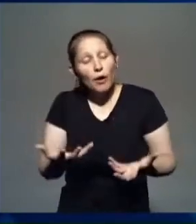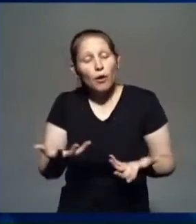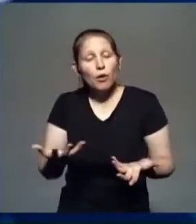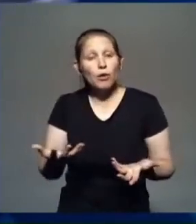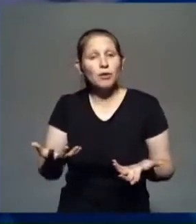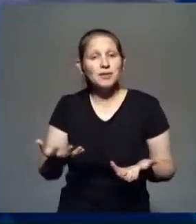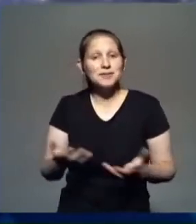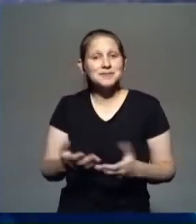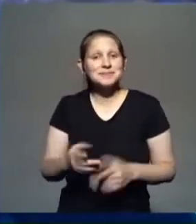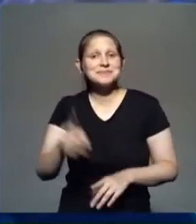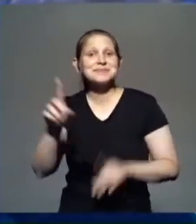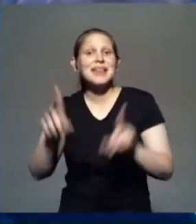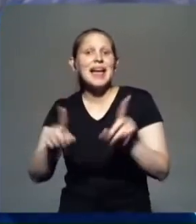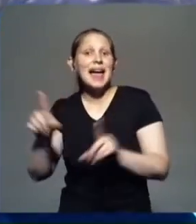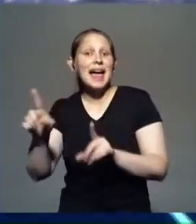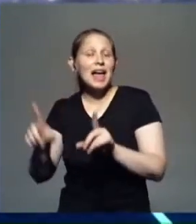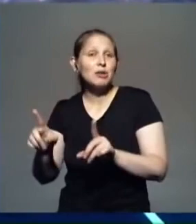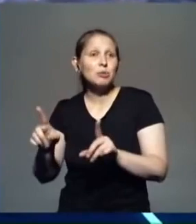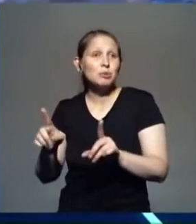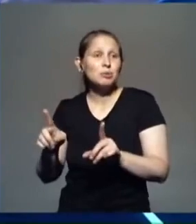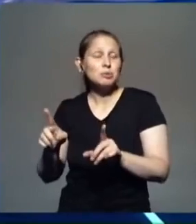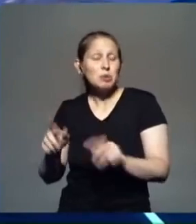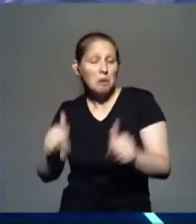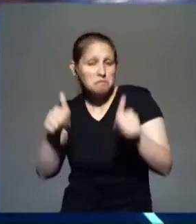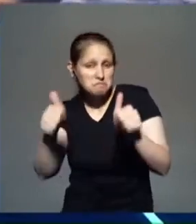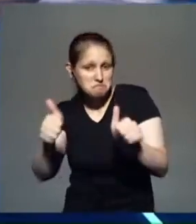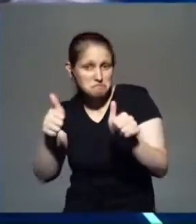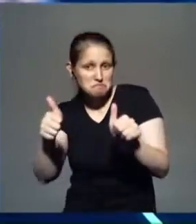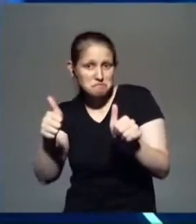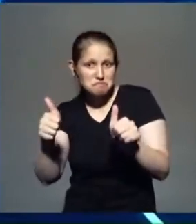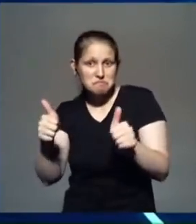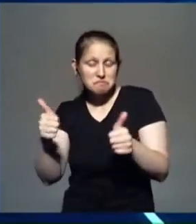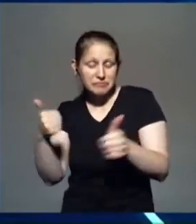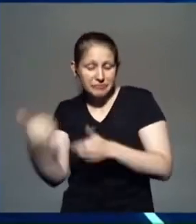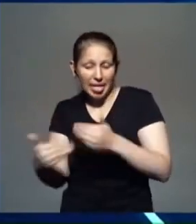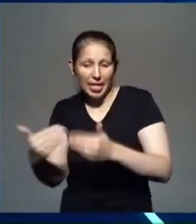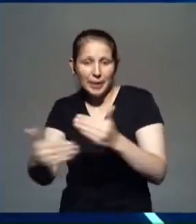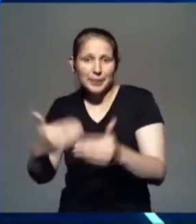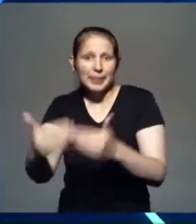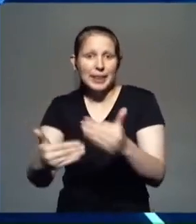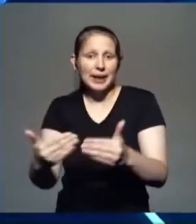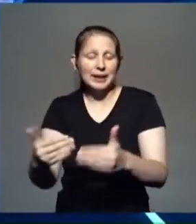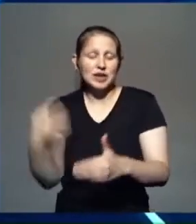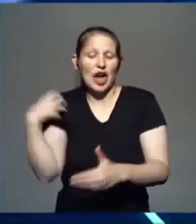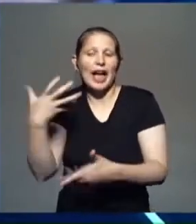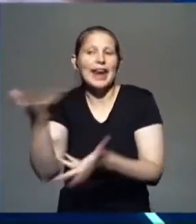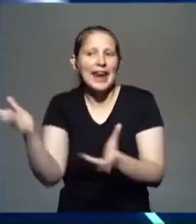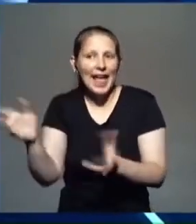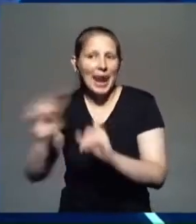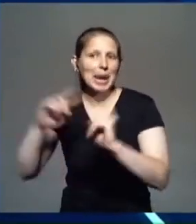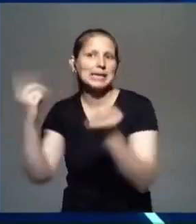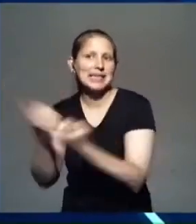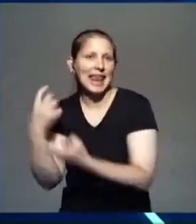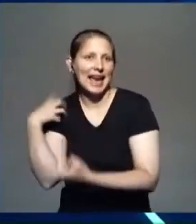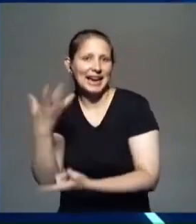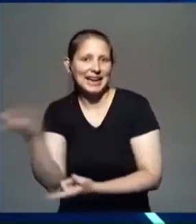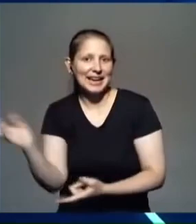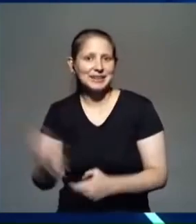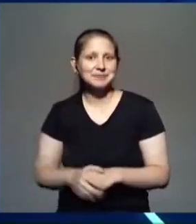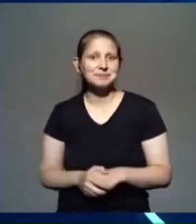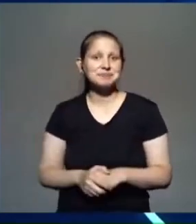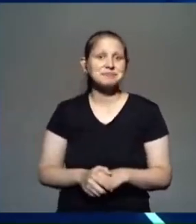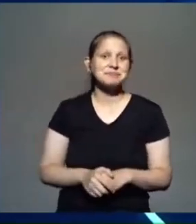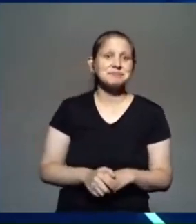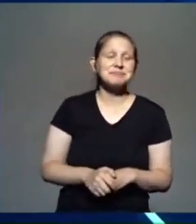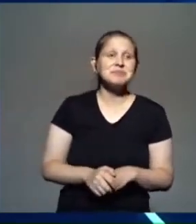Otros en clínica, sala general. ¿No? Y otros tienen media alta y ya están